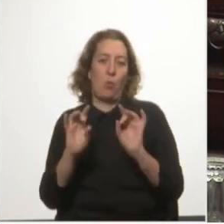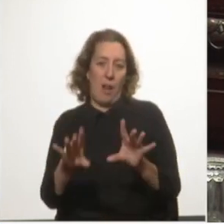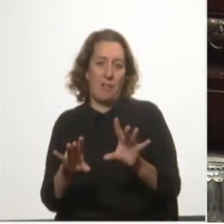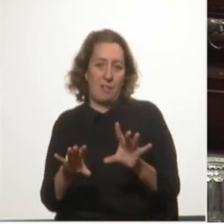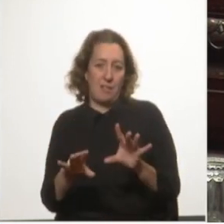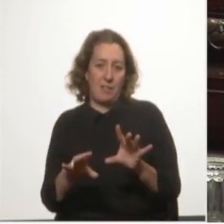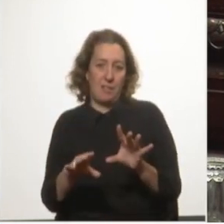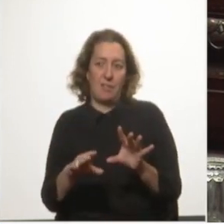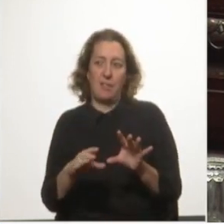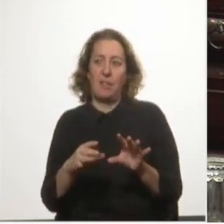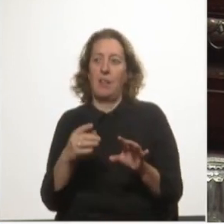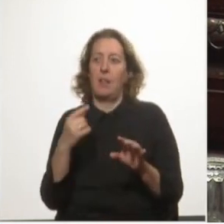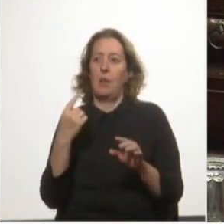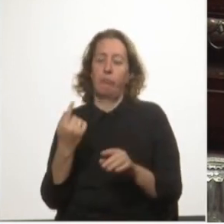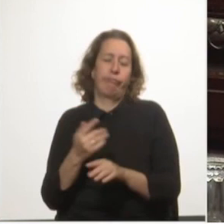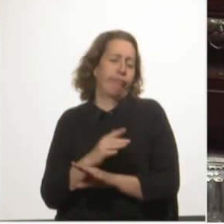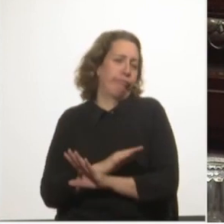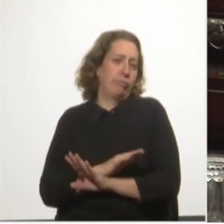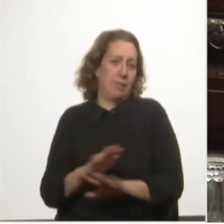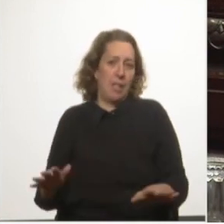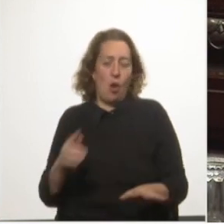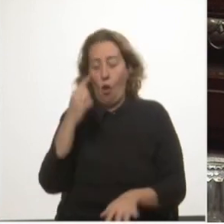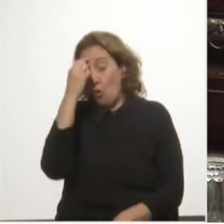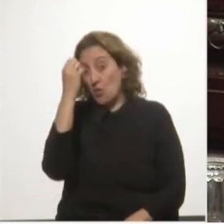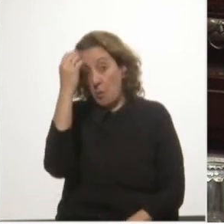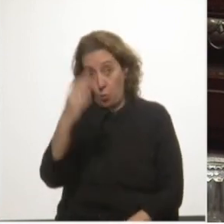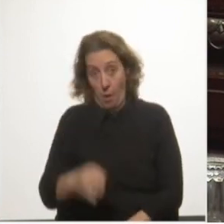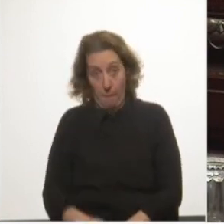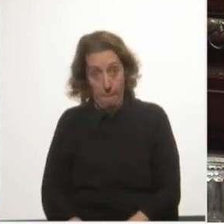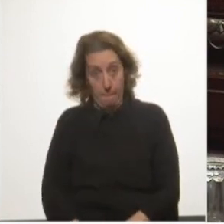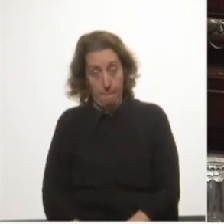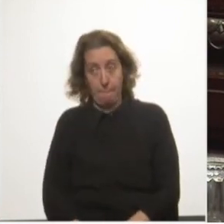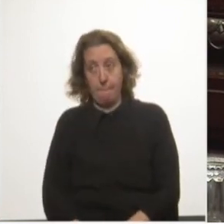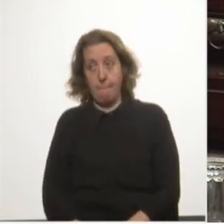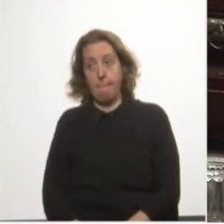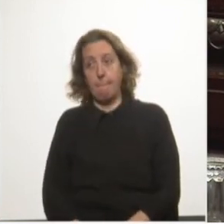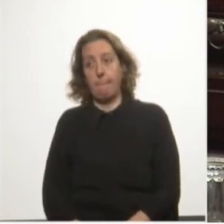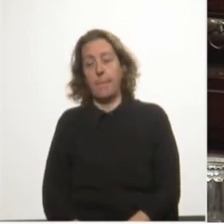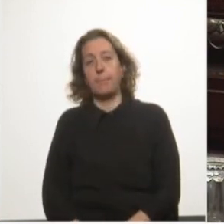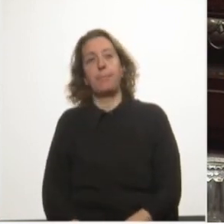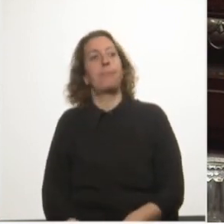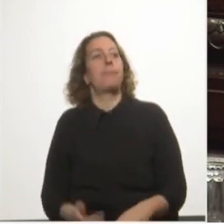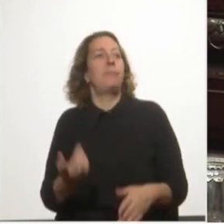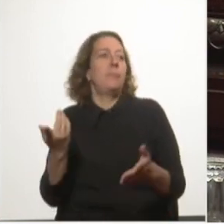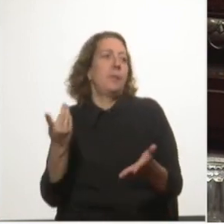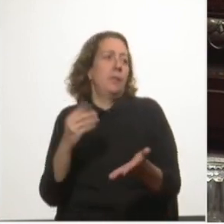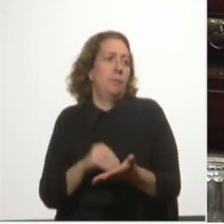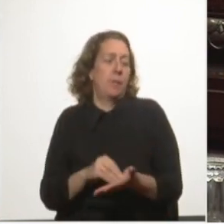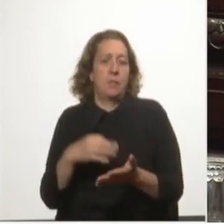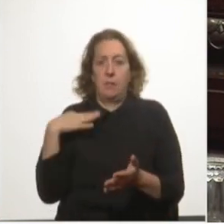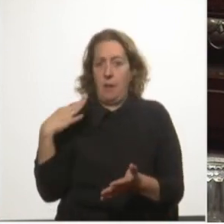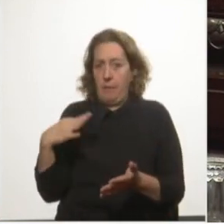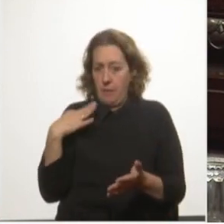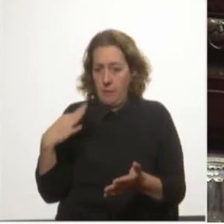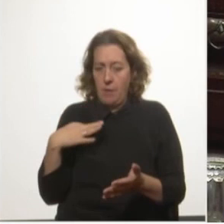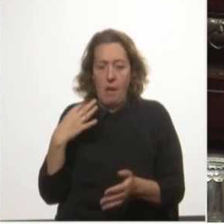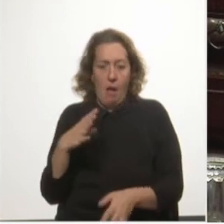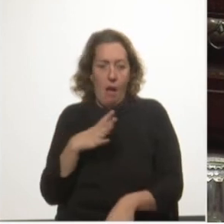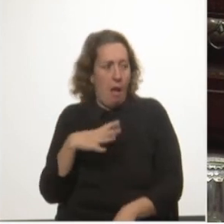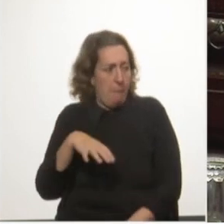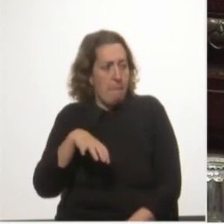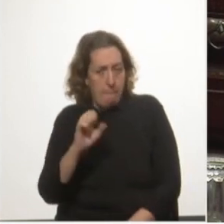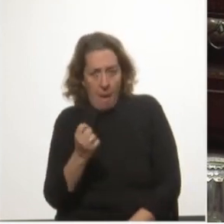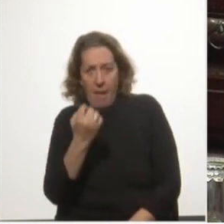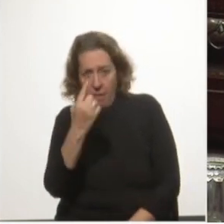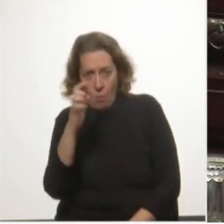reverendo dislate conceptual. Máxime cuando en la vida real hay más de una